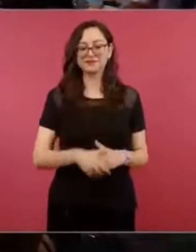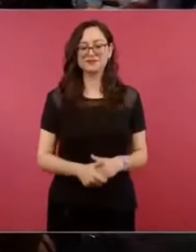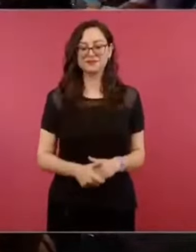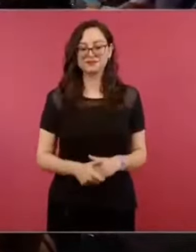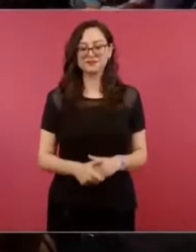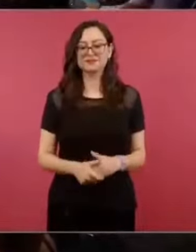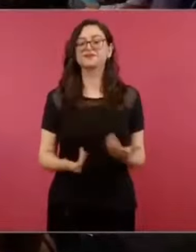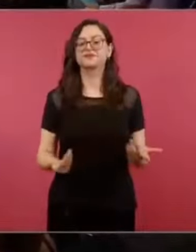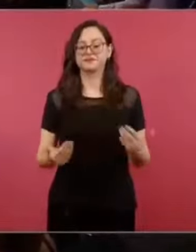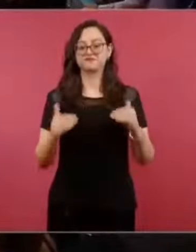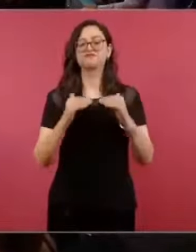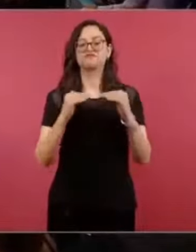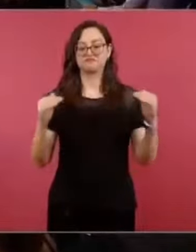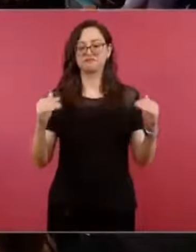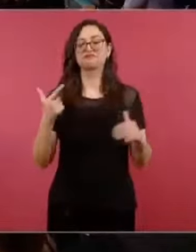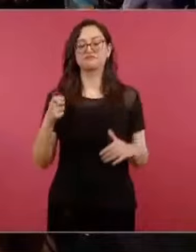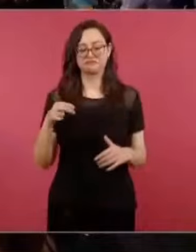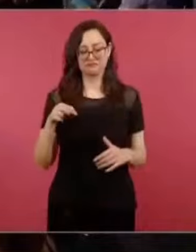Equidad de género.